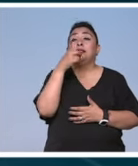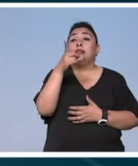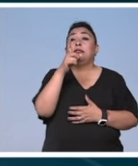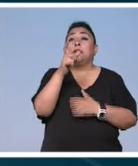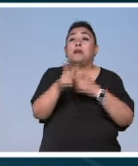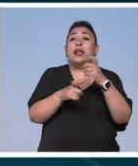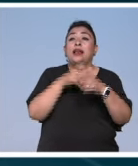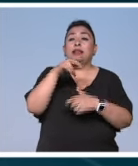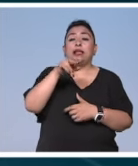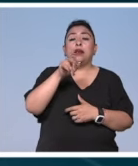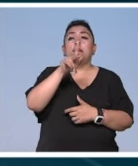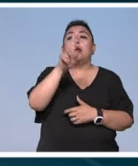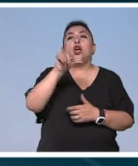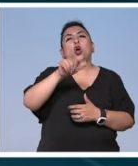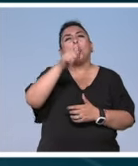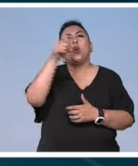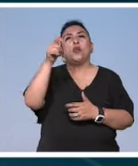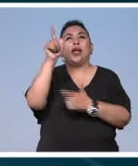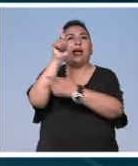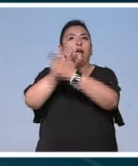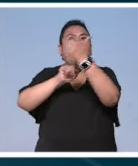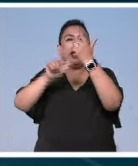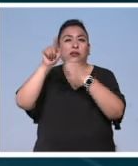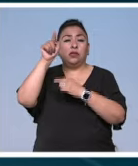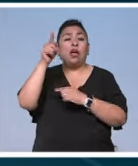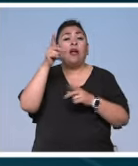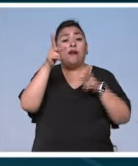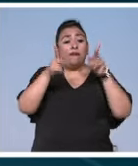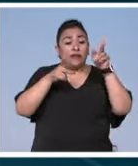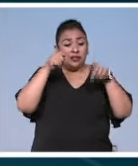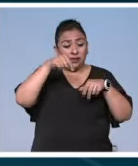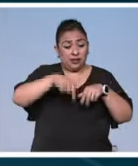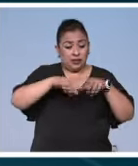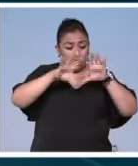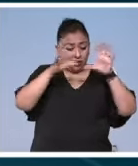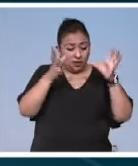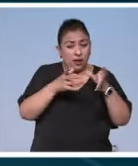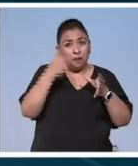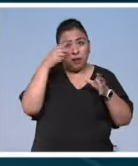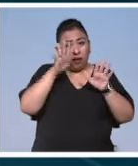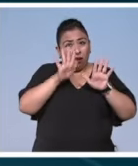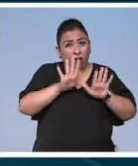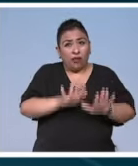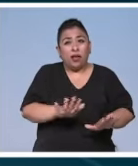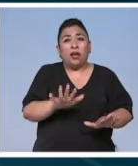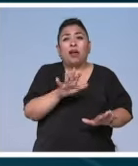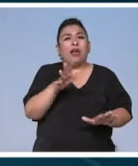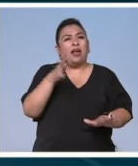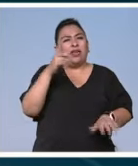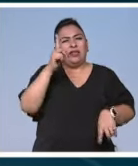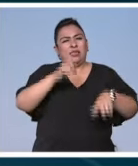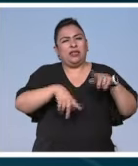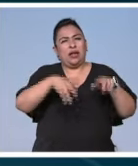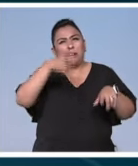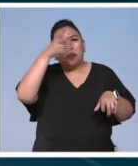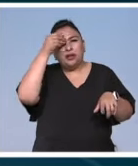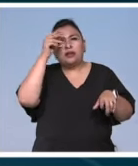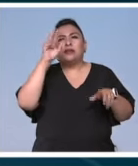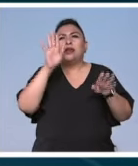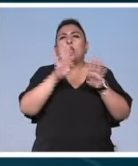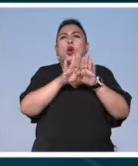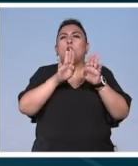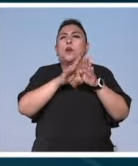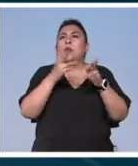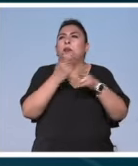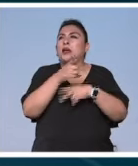Nepantla ubicado en otra galaxia y suele visitar la tierra para realizar estancias de desaprendizaje sobre las dinámicas